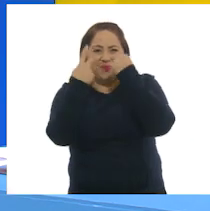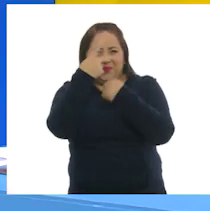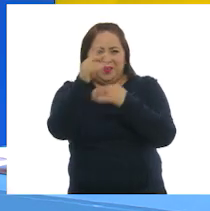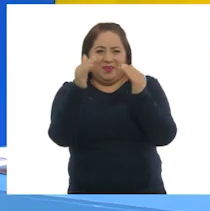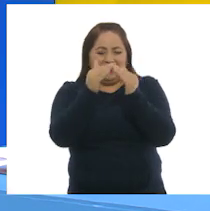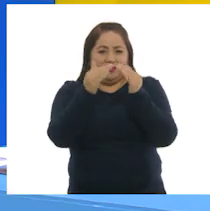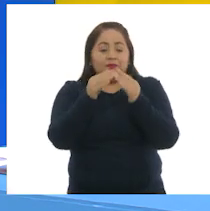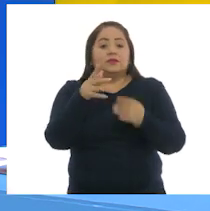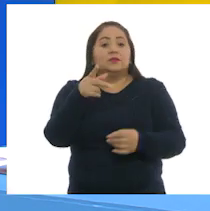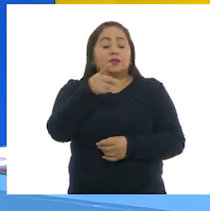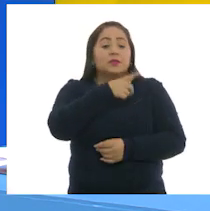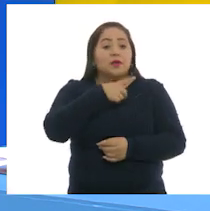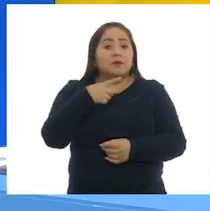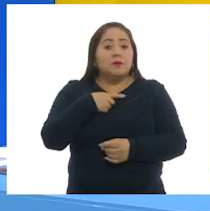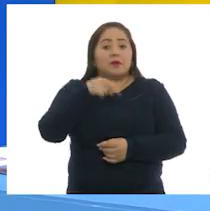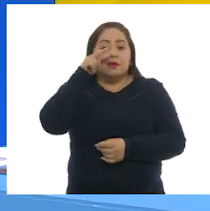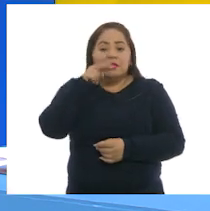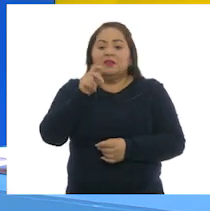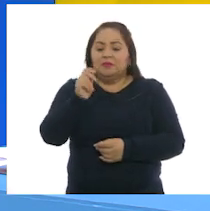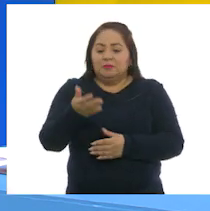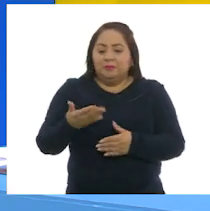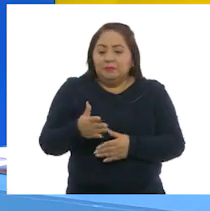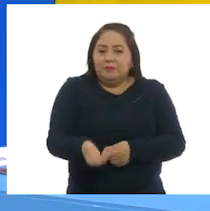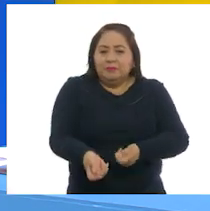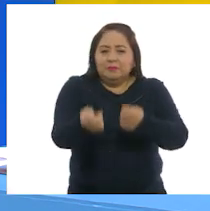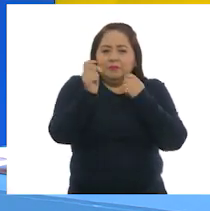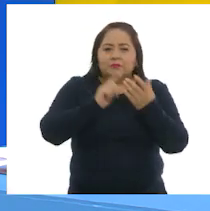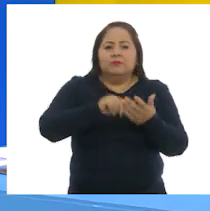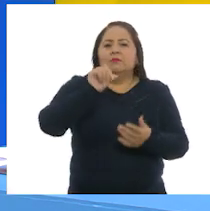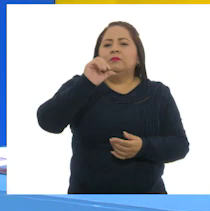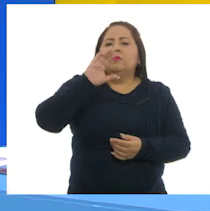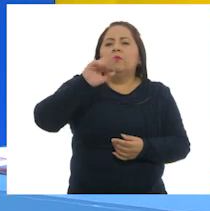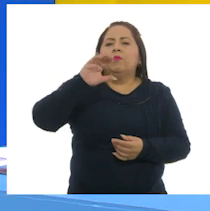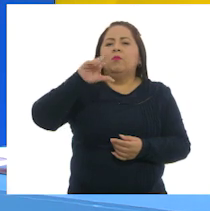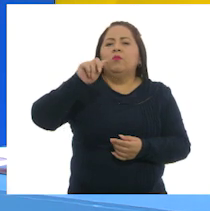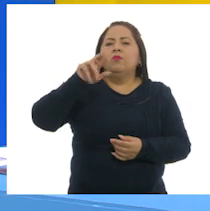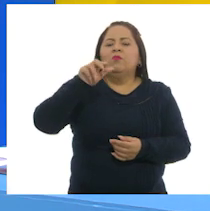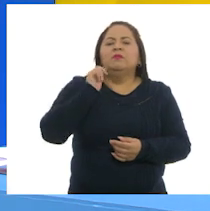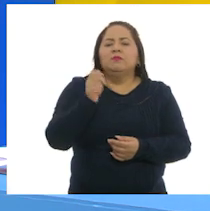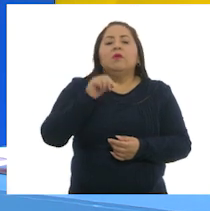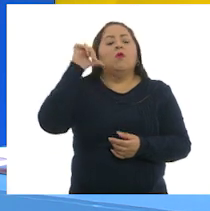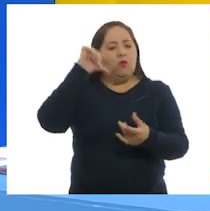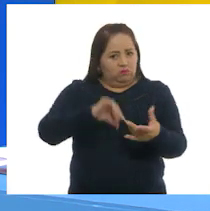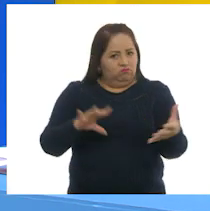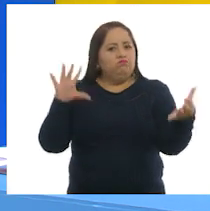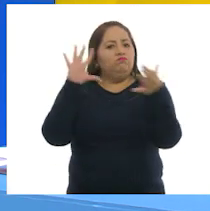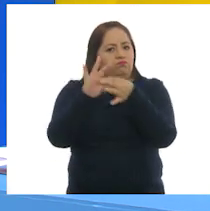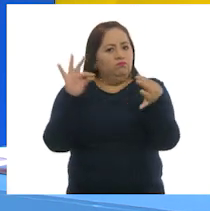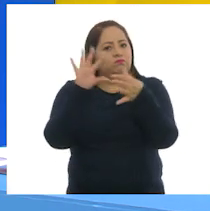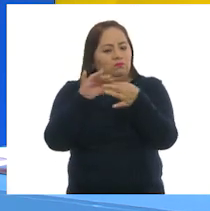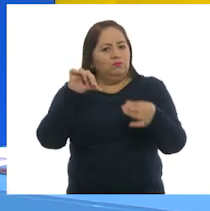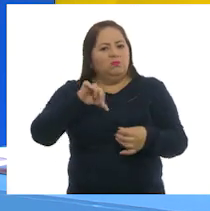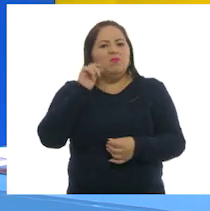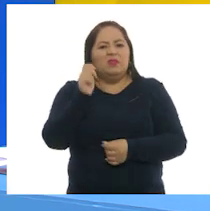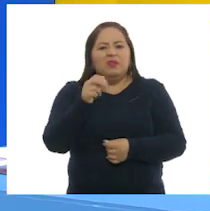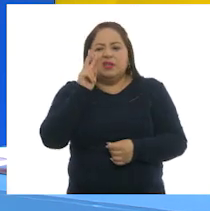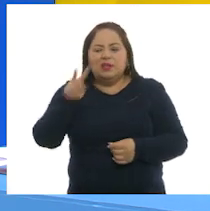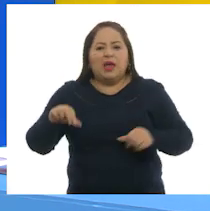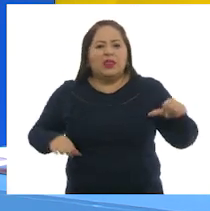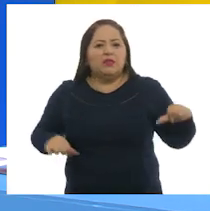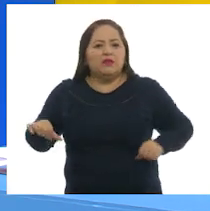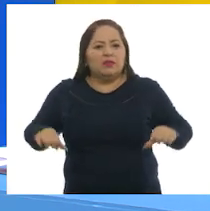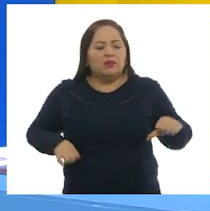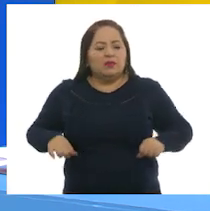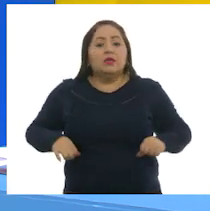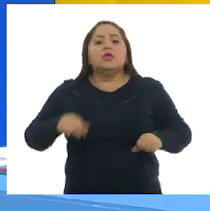¿tienen claro qué implica la pesca y la acuacultura? Hoy seguiremos analizando al respecto de estas actividades